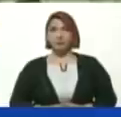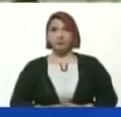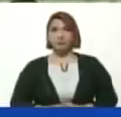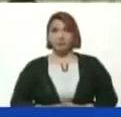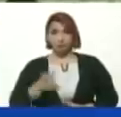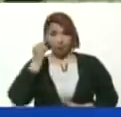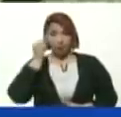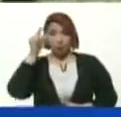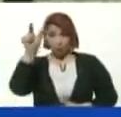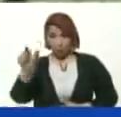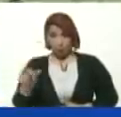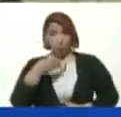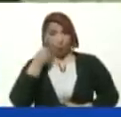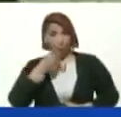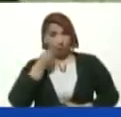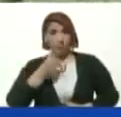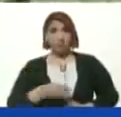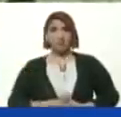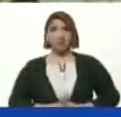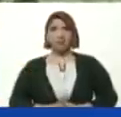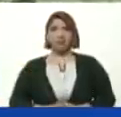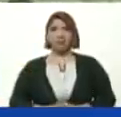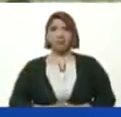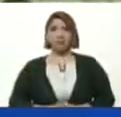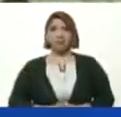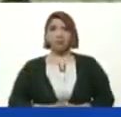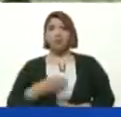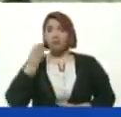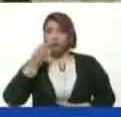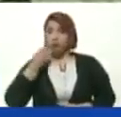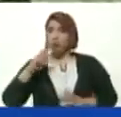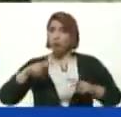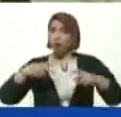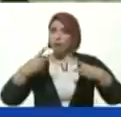Muchachas La muchachada Nueva